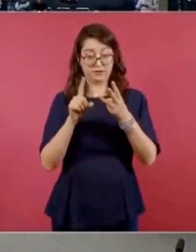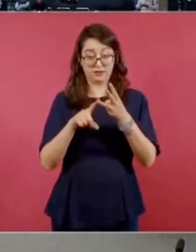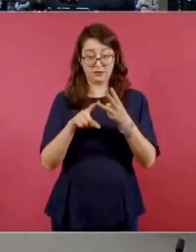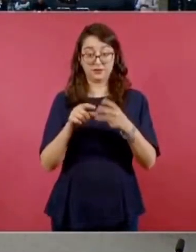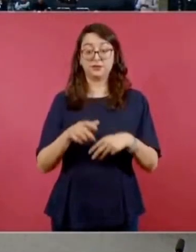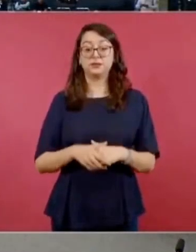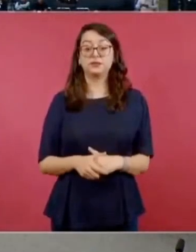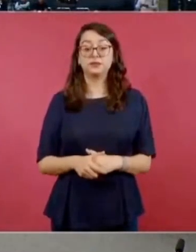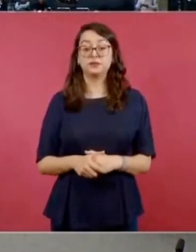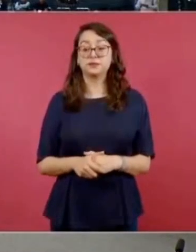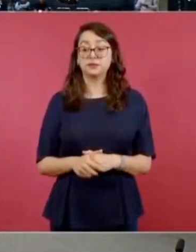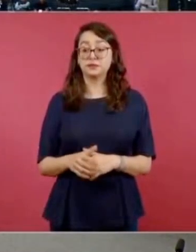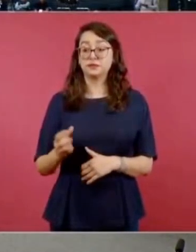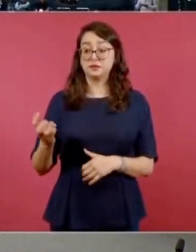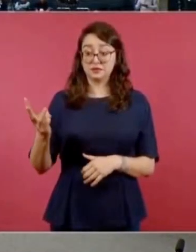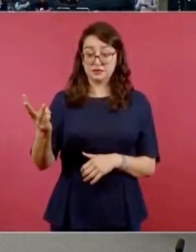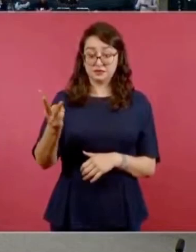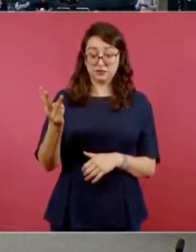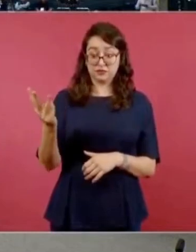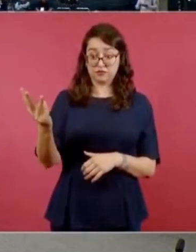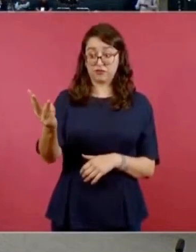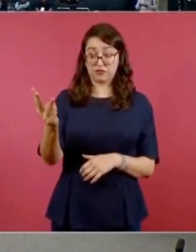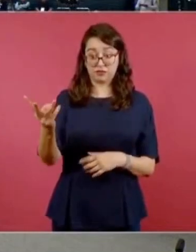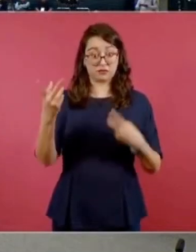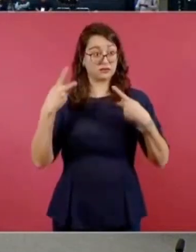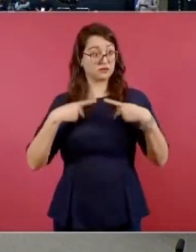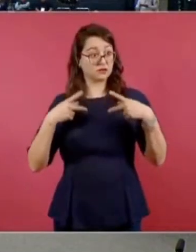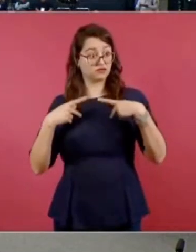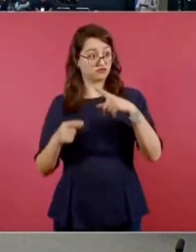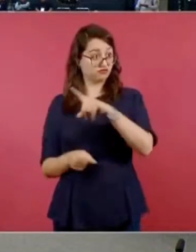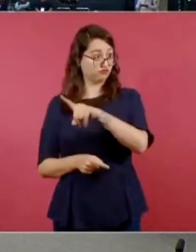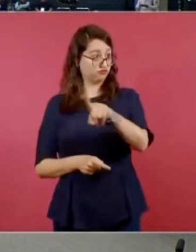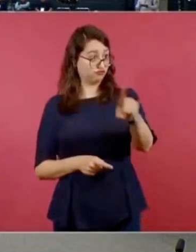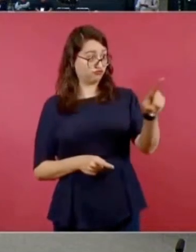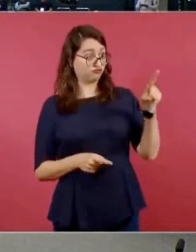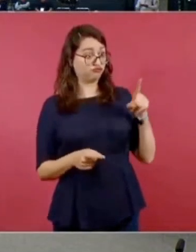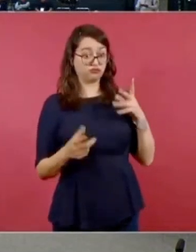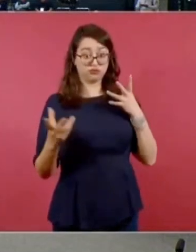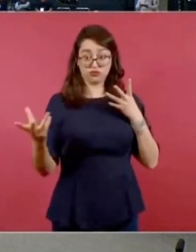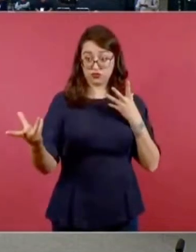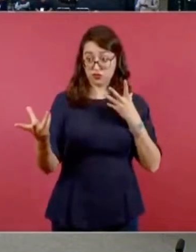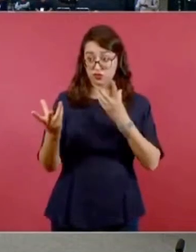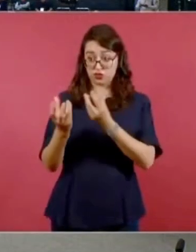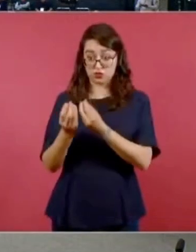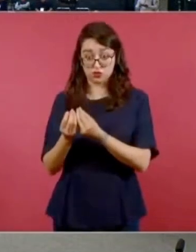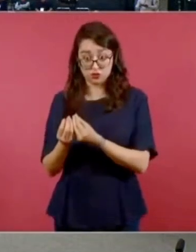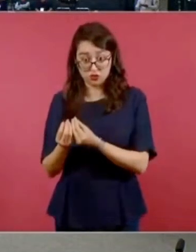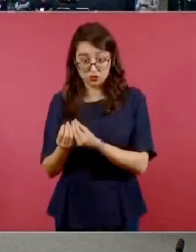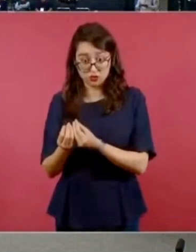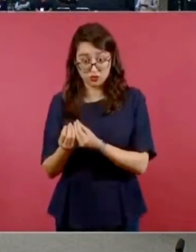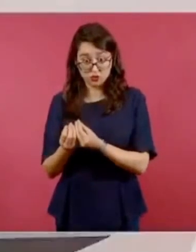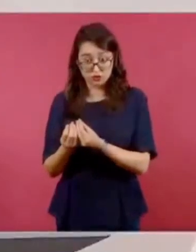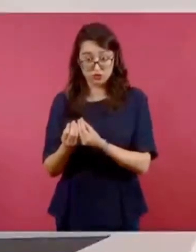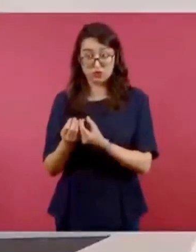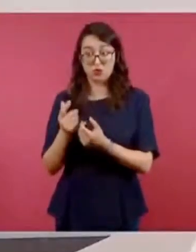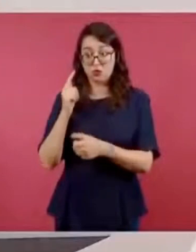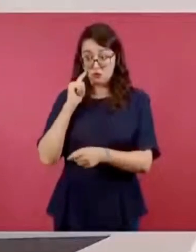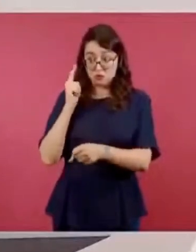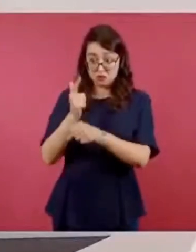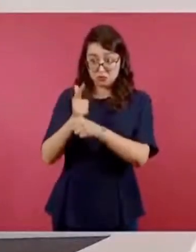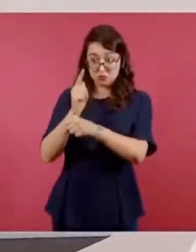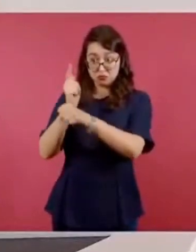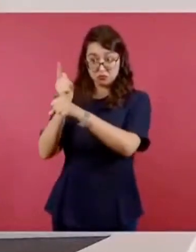Cualquier ciudadano de la República puede aprehender a los